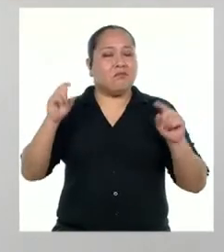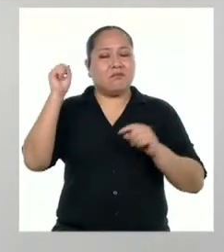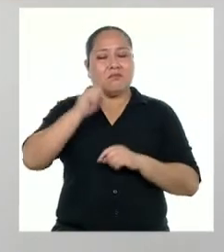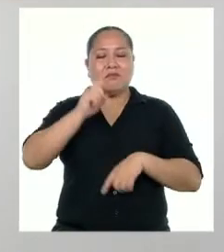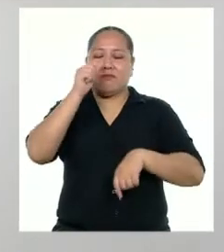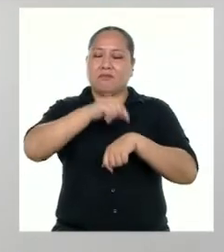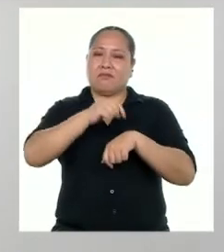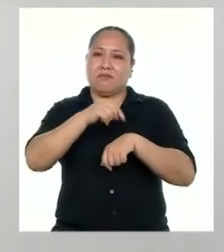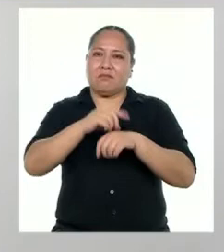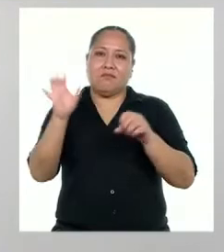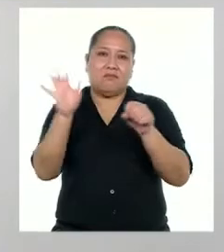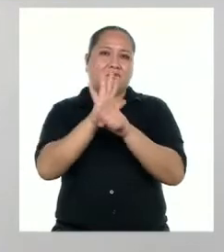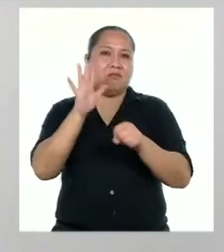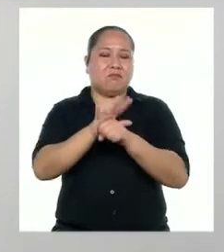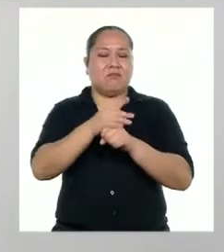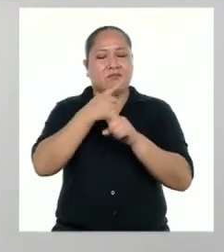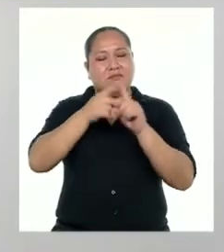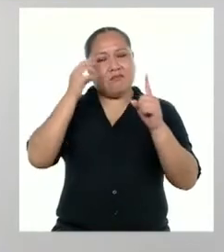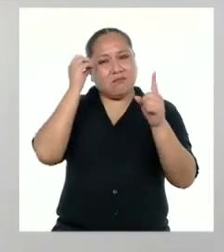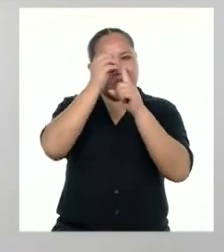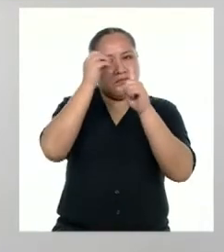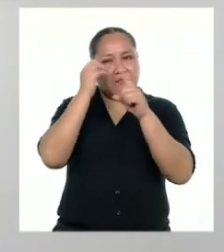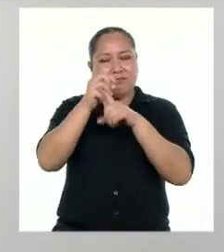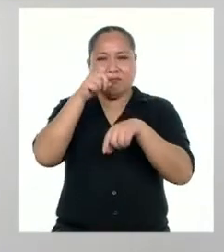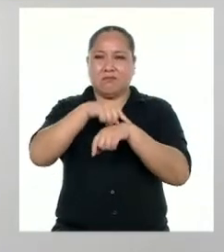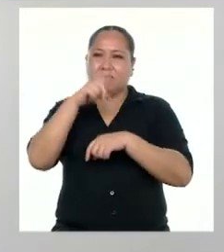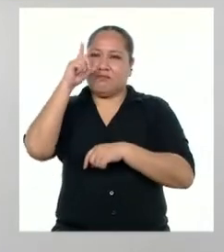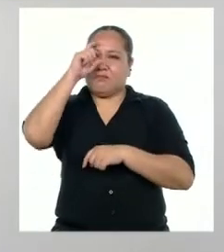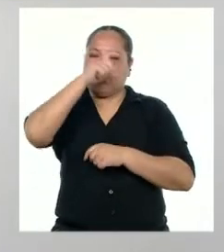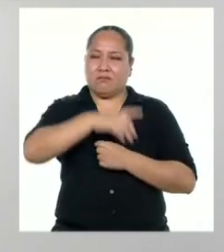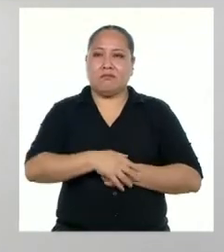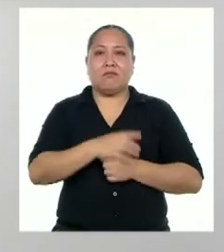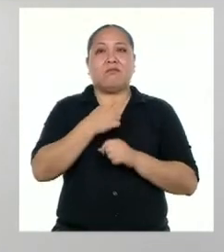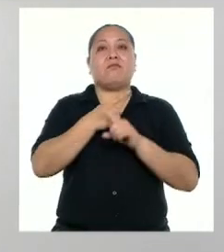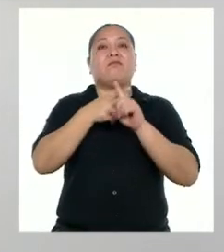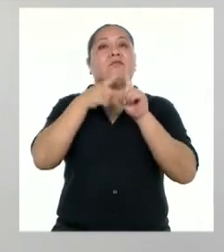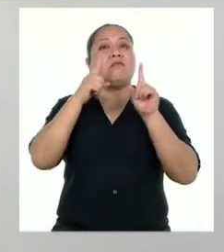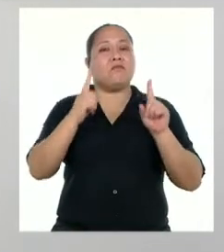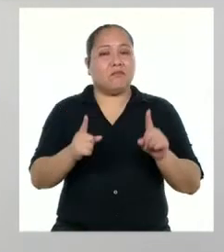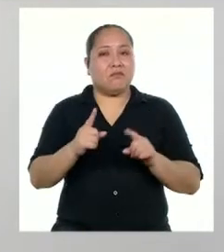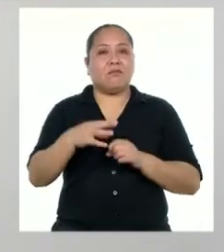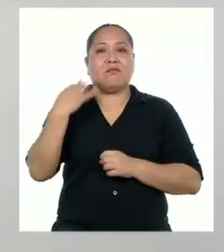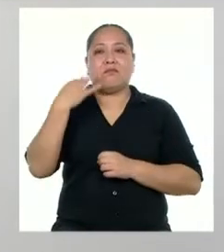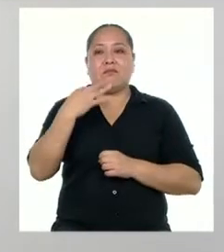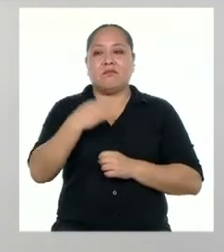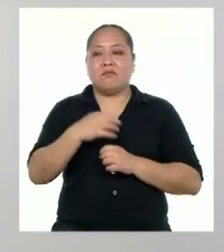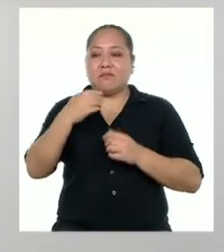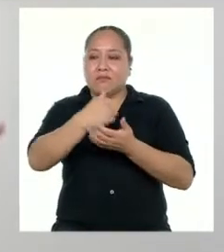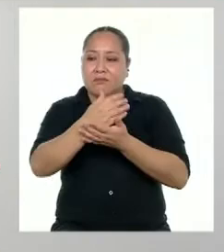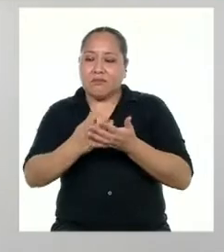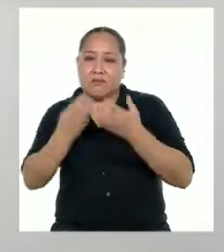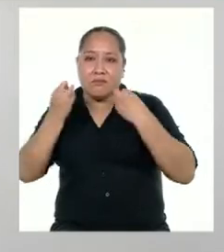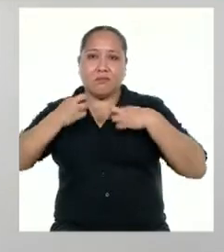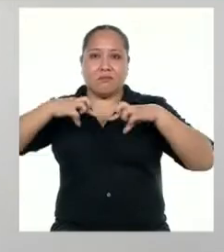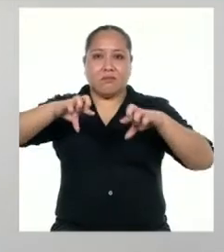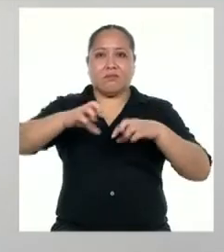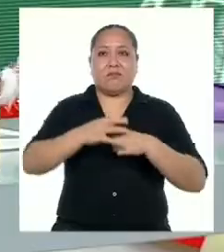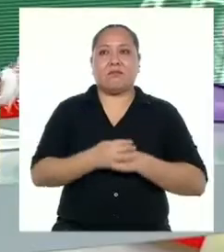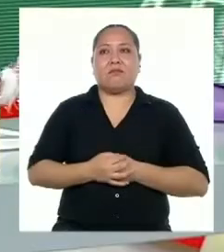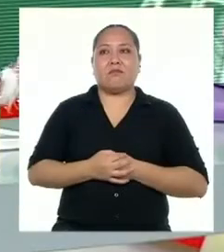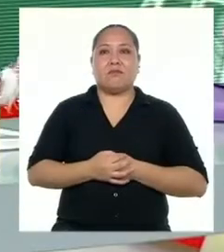sido un tiempo lleno de retos y momentos complicados. Sin embargo, siempre hay un escenario de oportunidad.